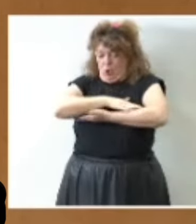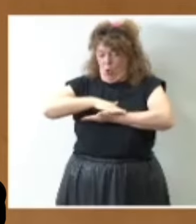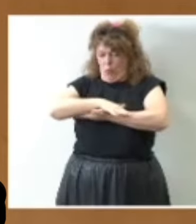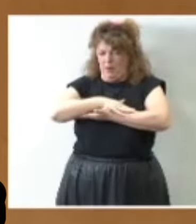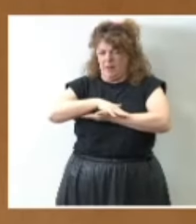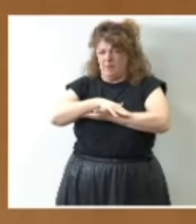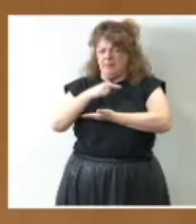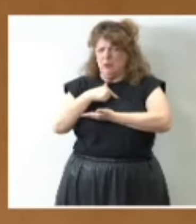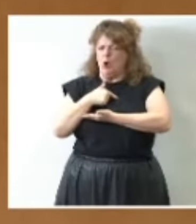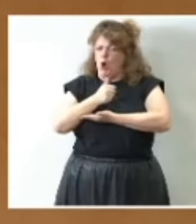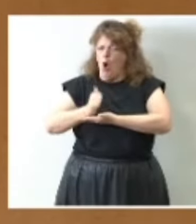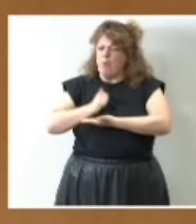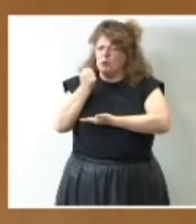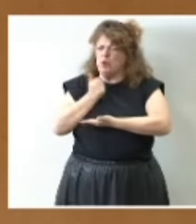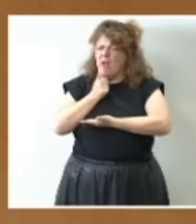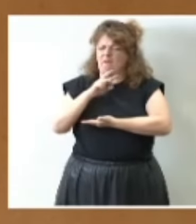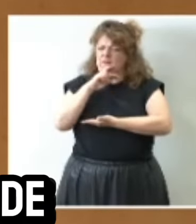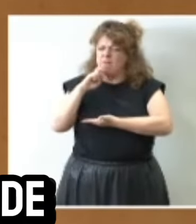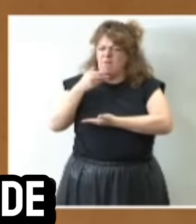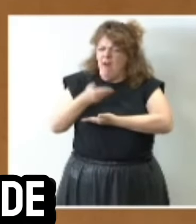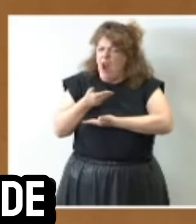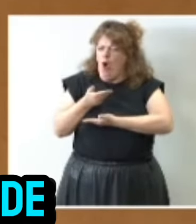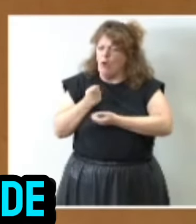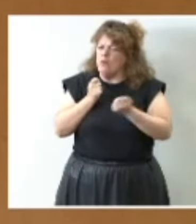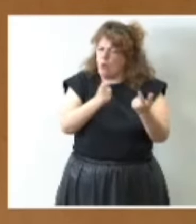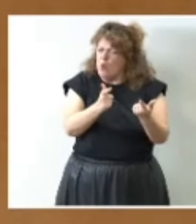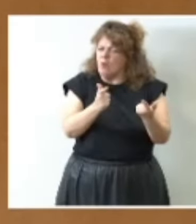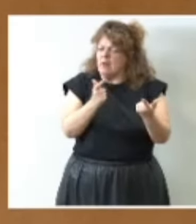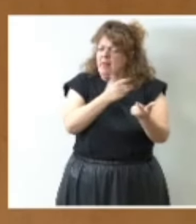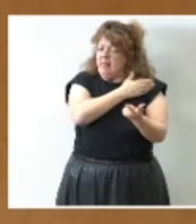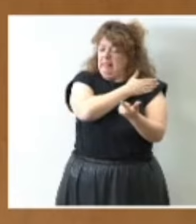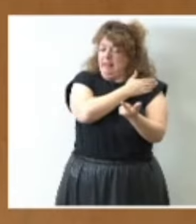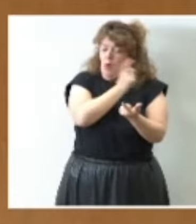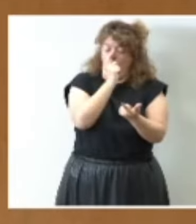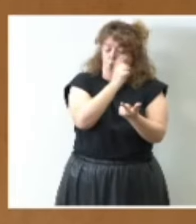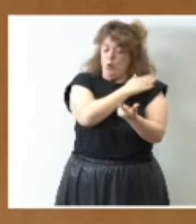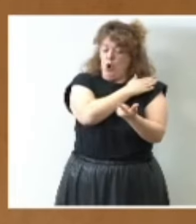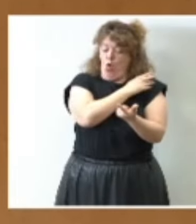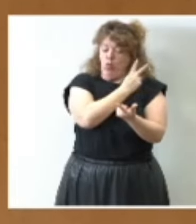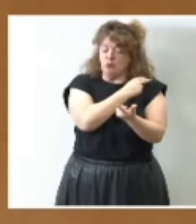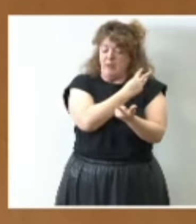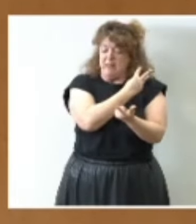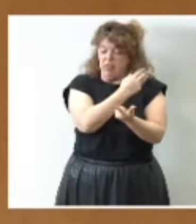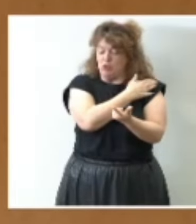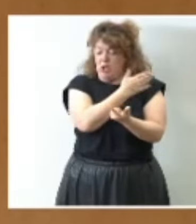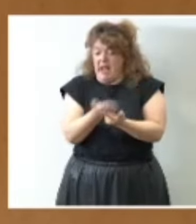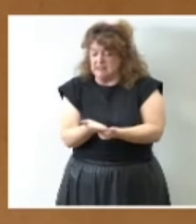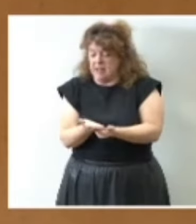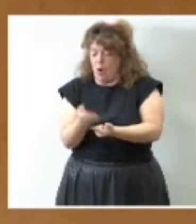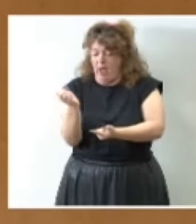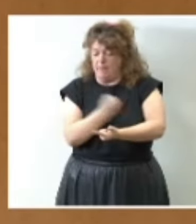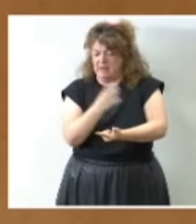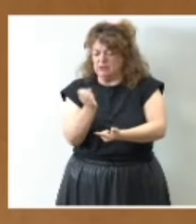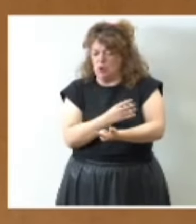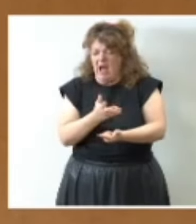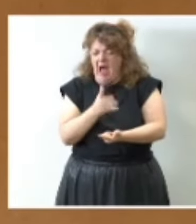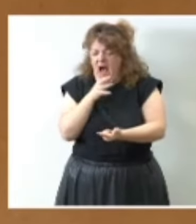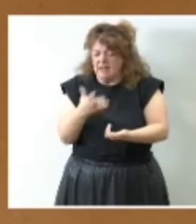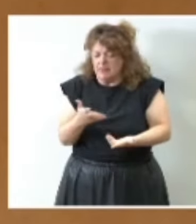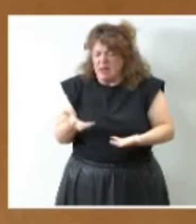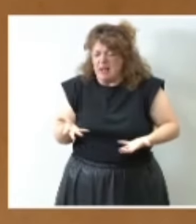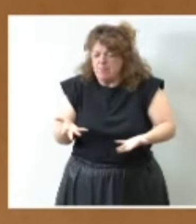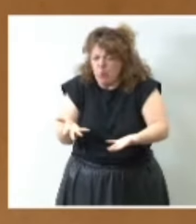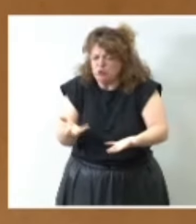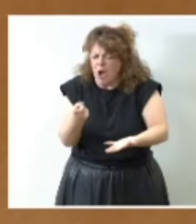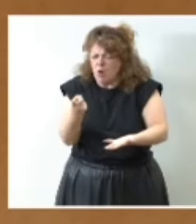brinda la oportunidad de poner en valor las inversiones que llevamos realizando desde junio de 2018 a las que hemos dado un verdadero impulso y